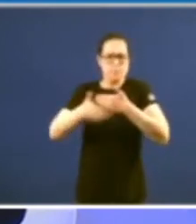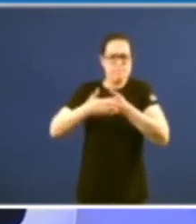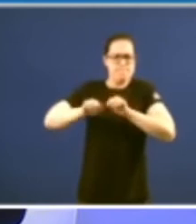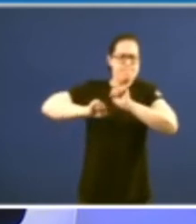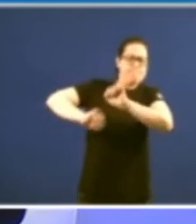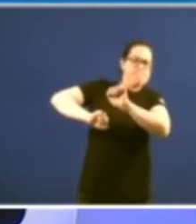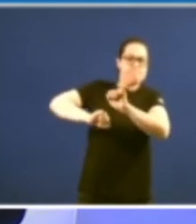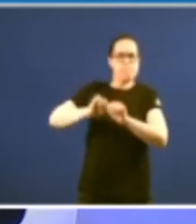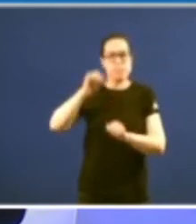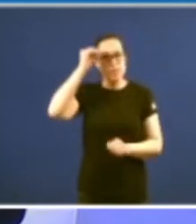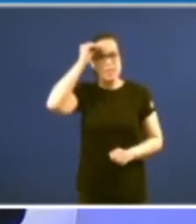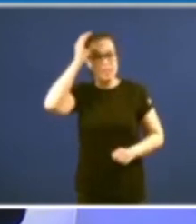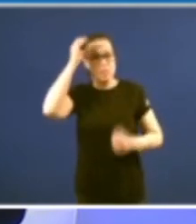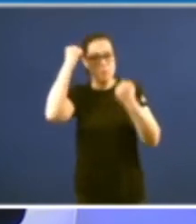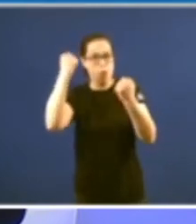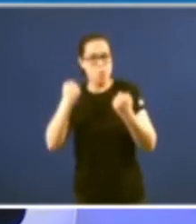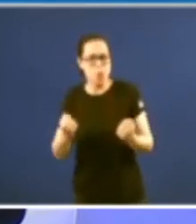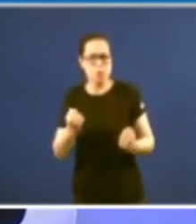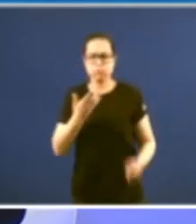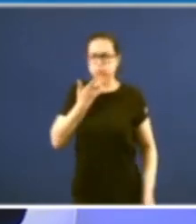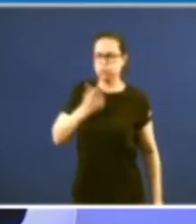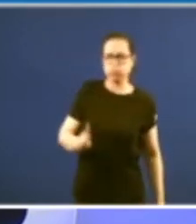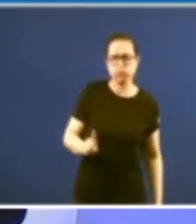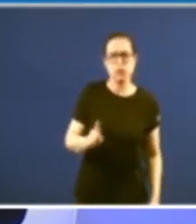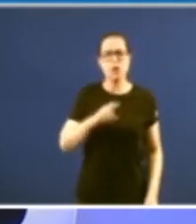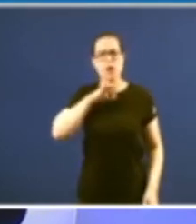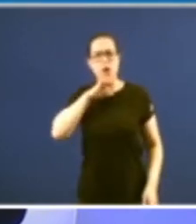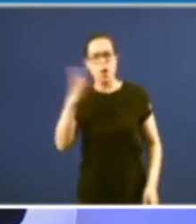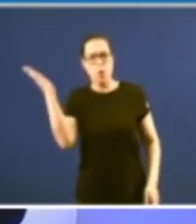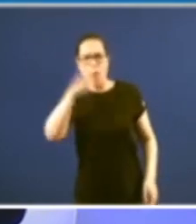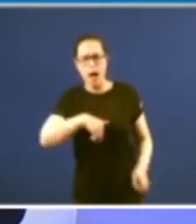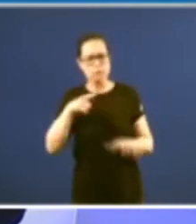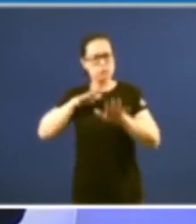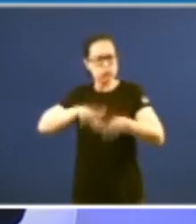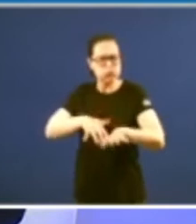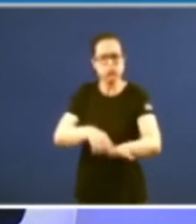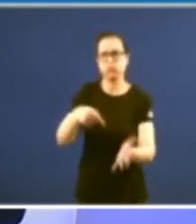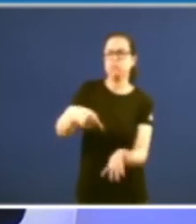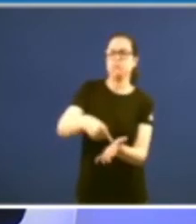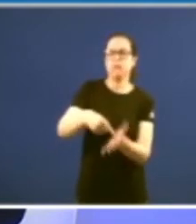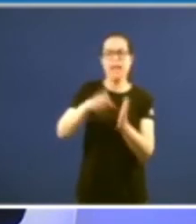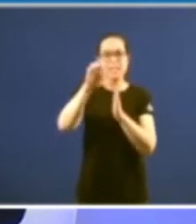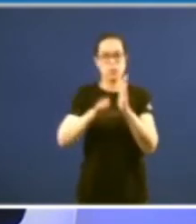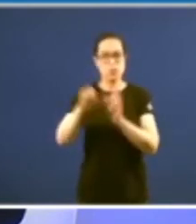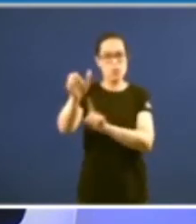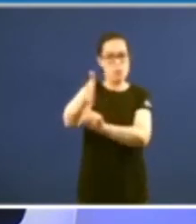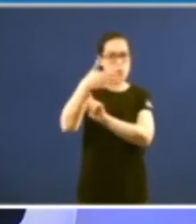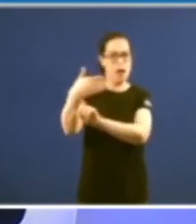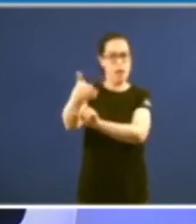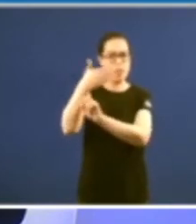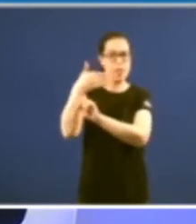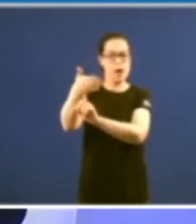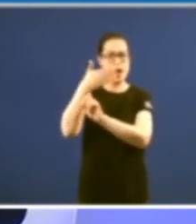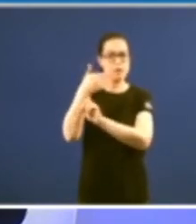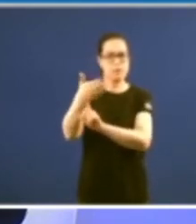intelectuais para os dos traballadores e movilizacións por un estatuto digno coas bandeiras galegas a media hasta os ornais